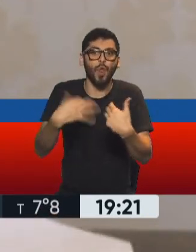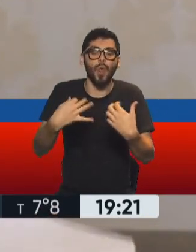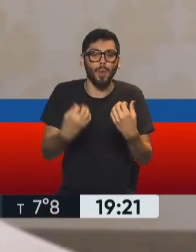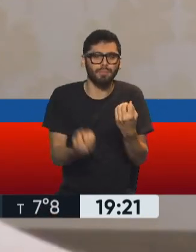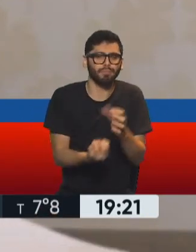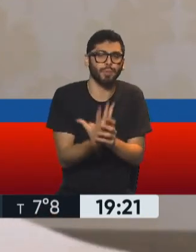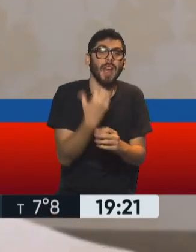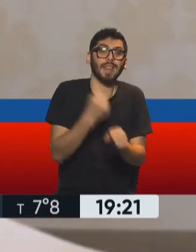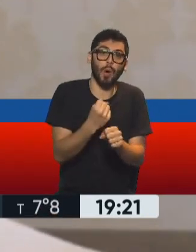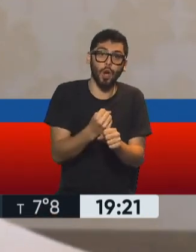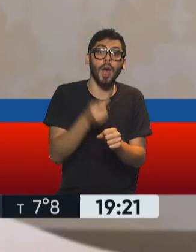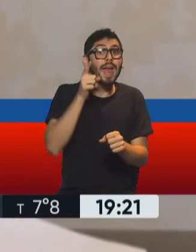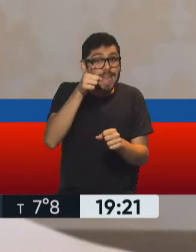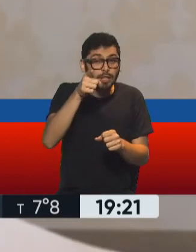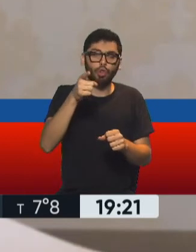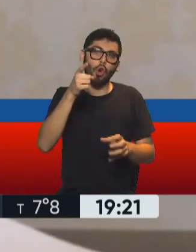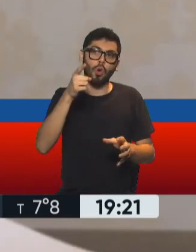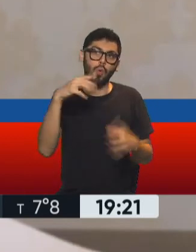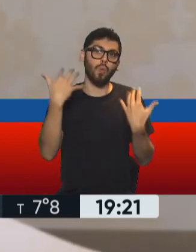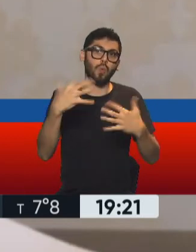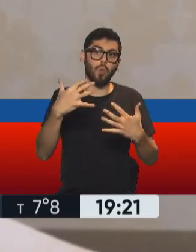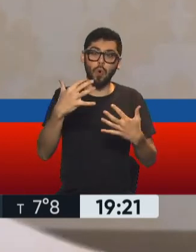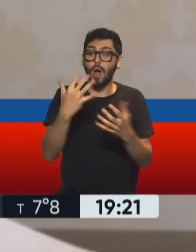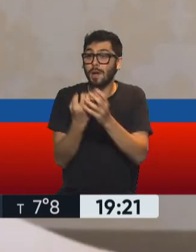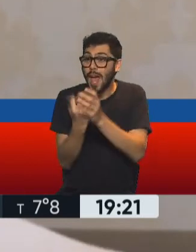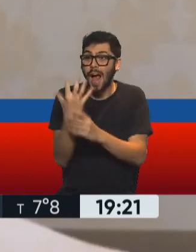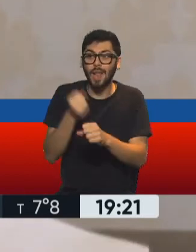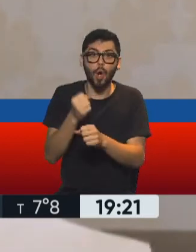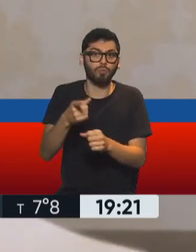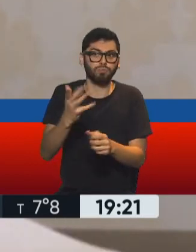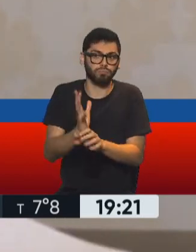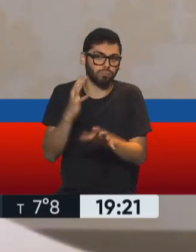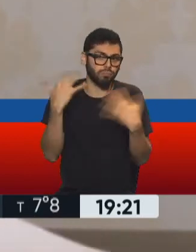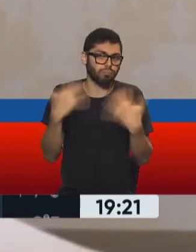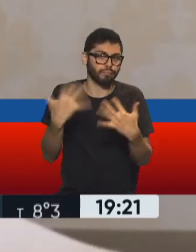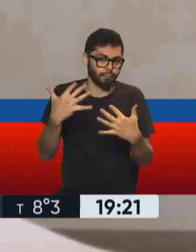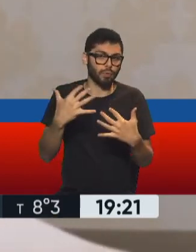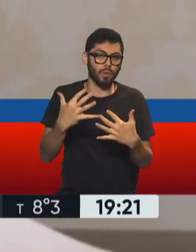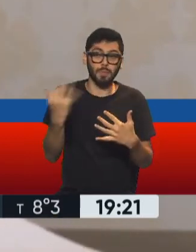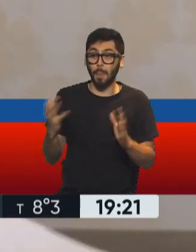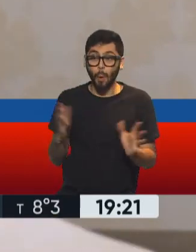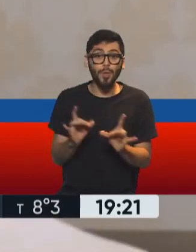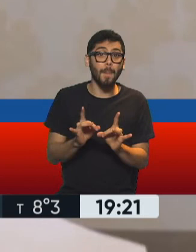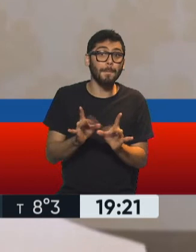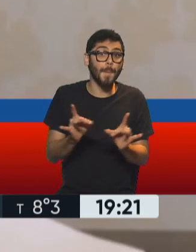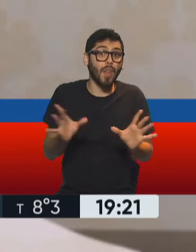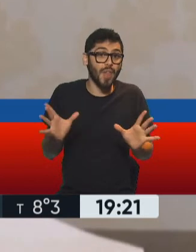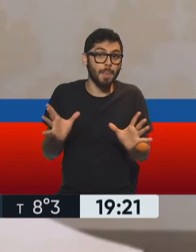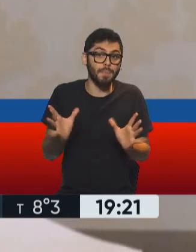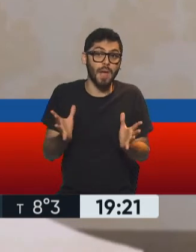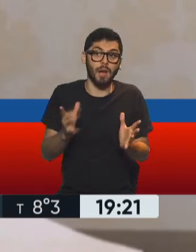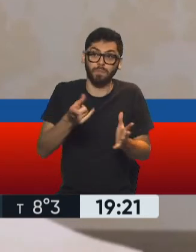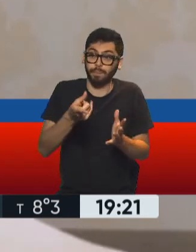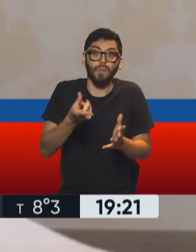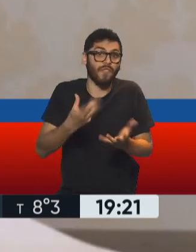encuentro de ustedes es un desafío a la creatividad. Crear empleo, donde hay un momento que la pandemia nos llevó a esto de falta.